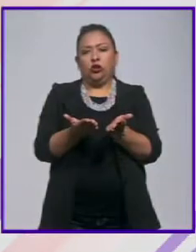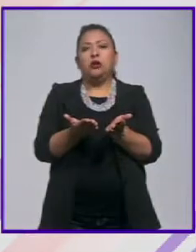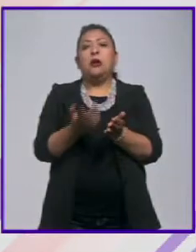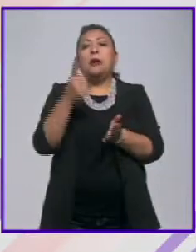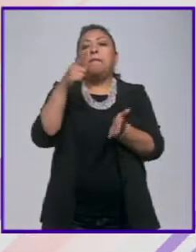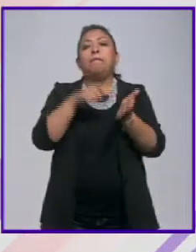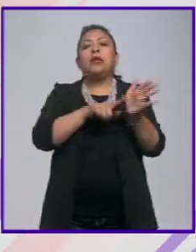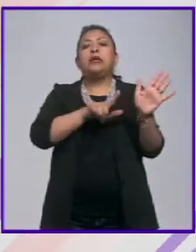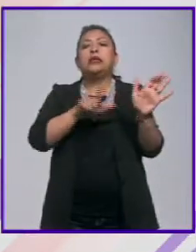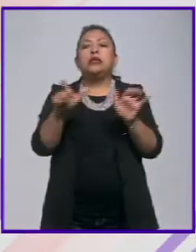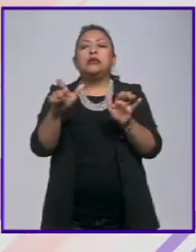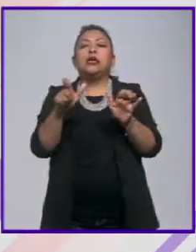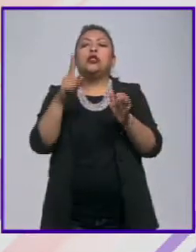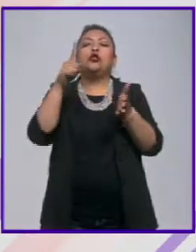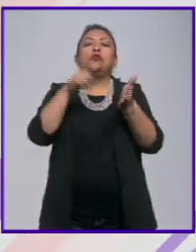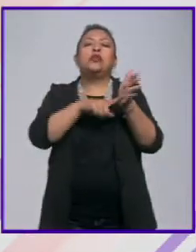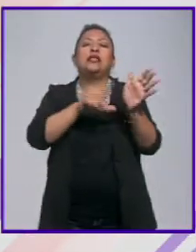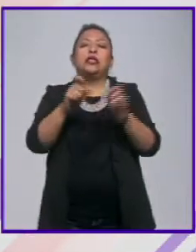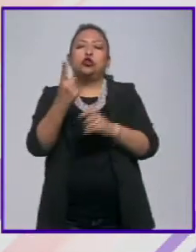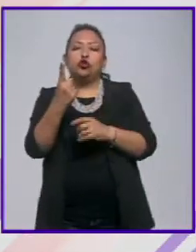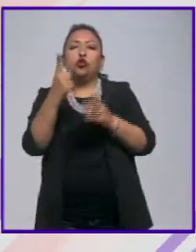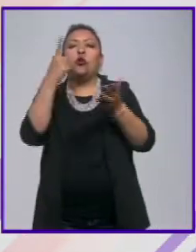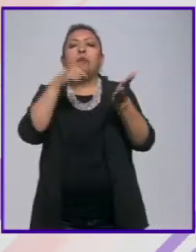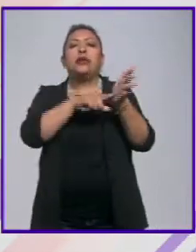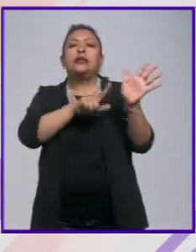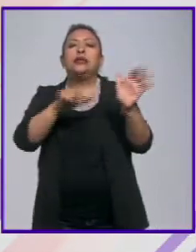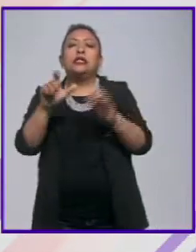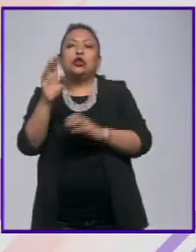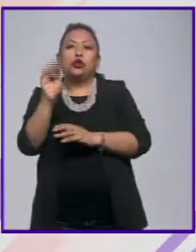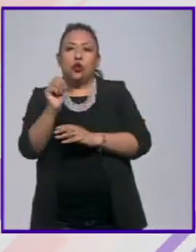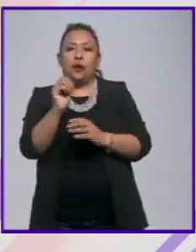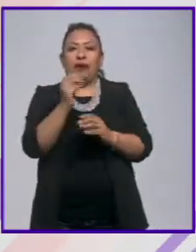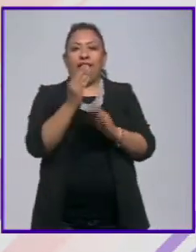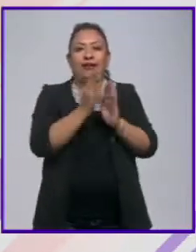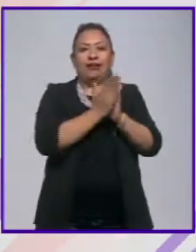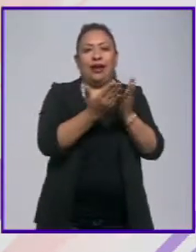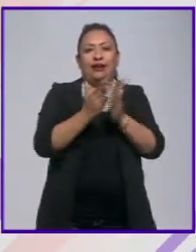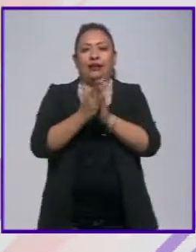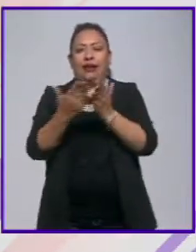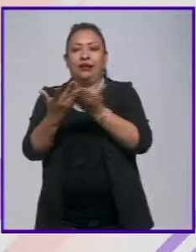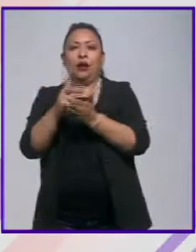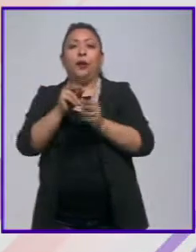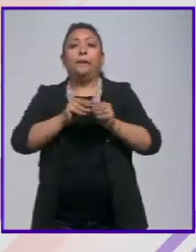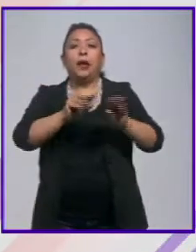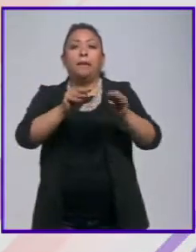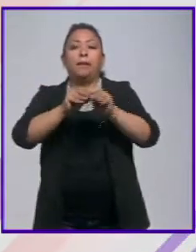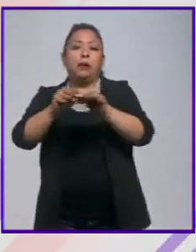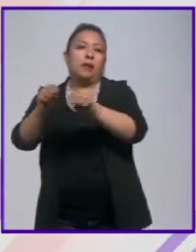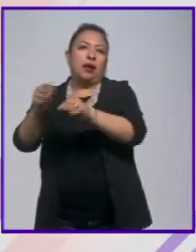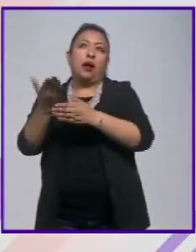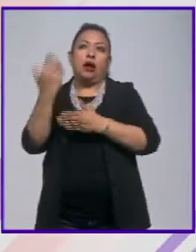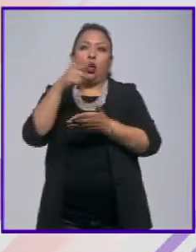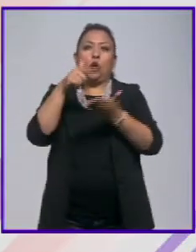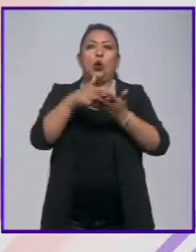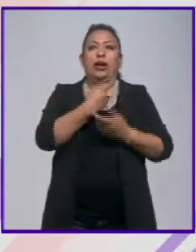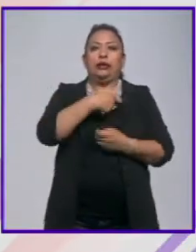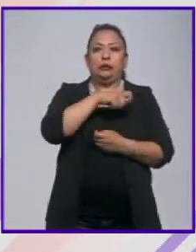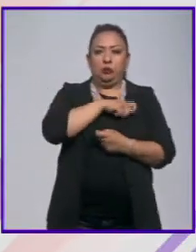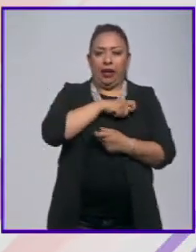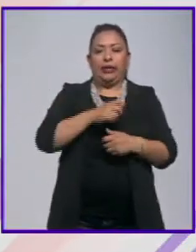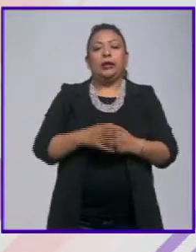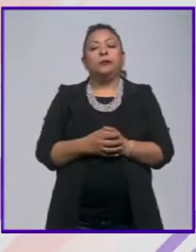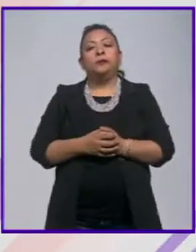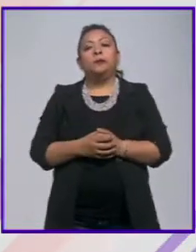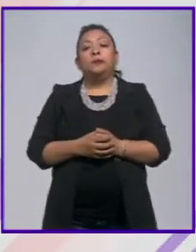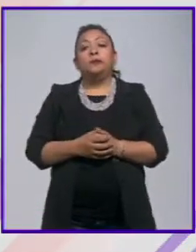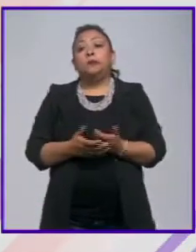de 1700, 1701 y 1709 que se fueron publicadas en España y